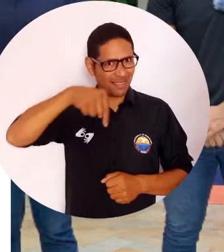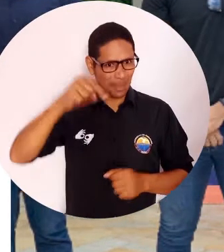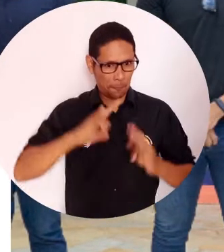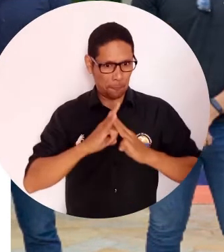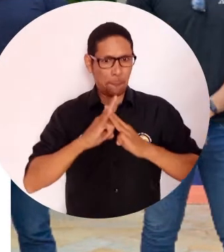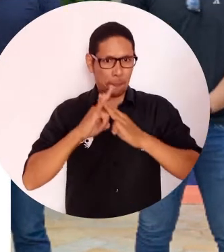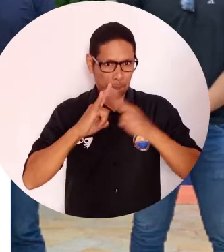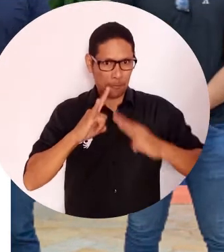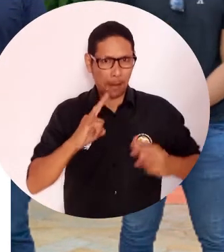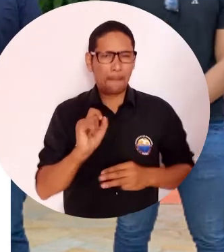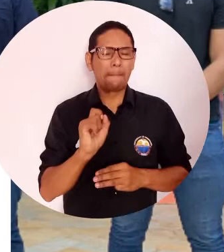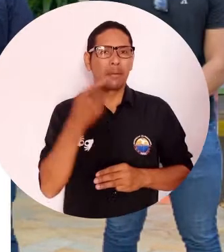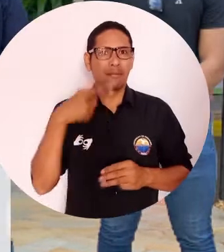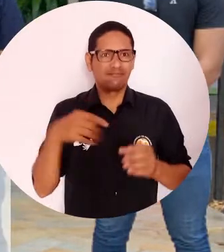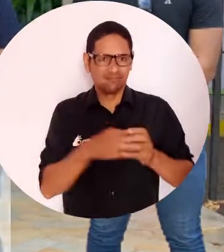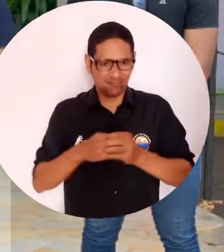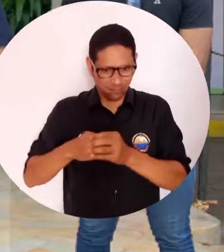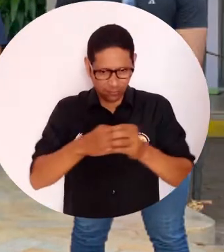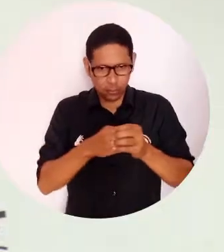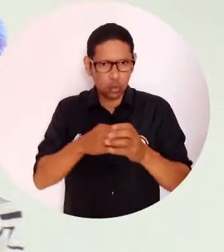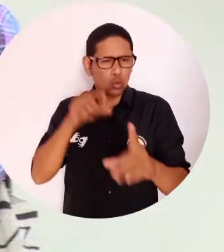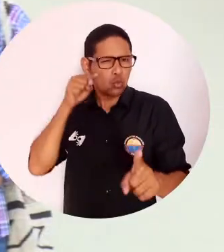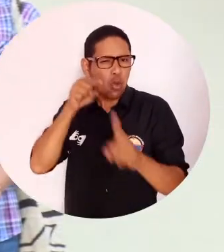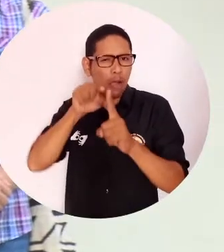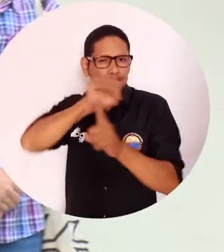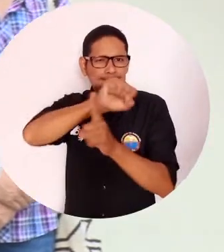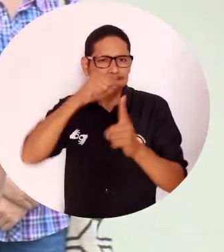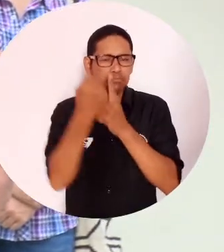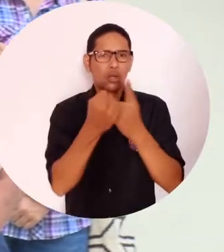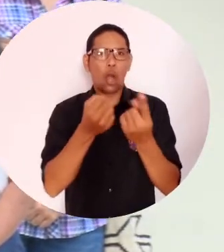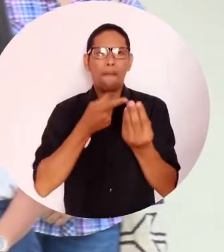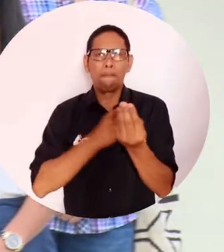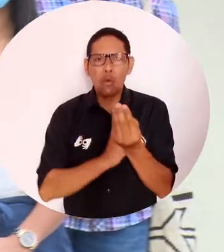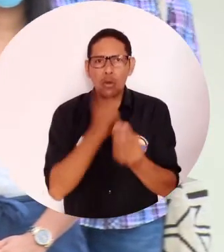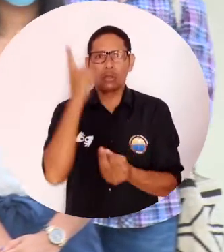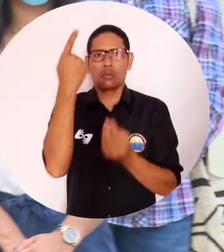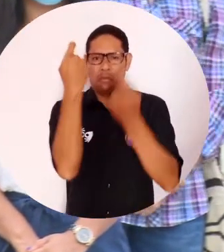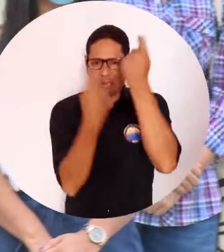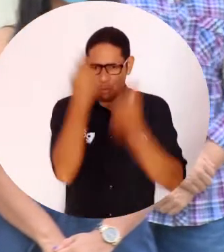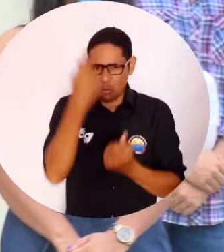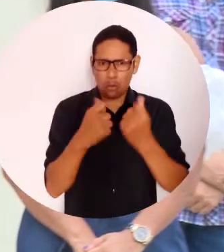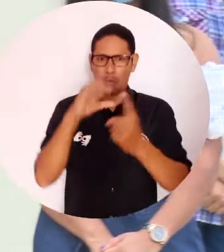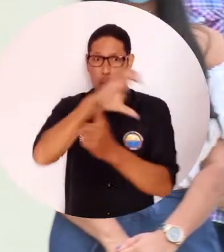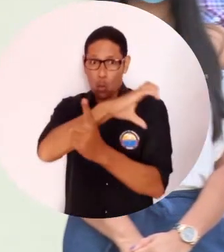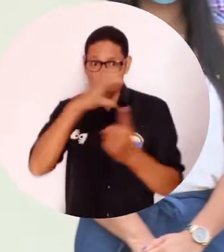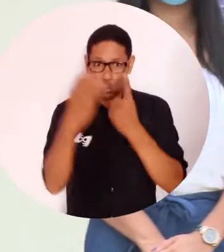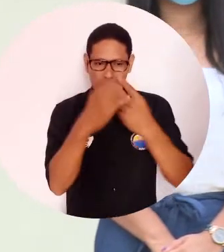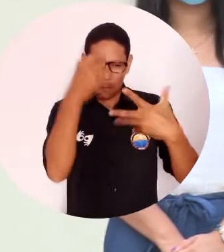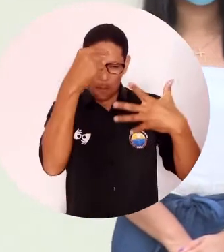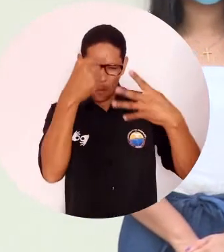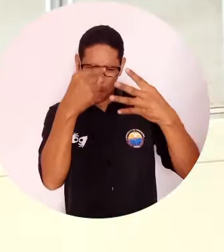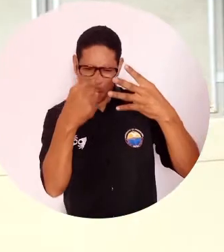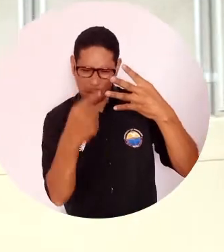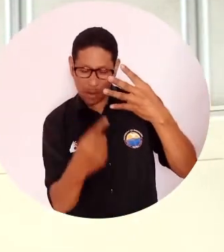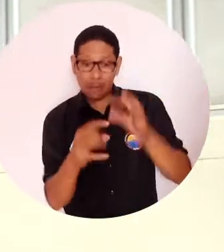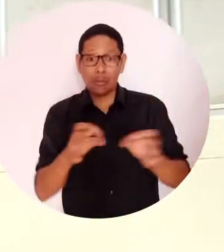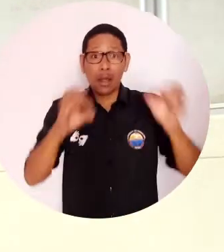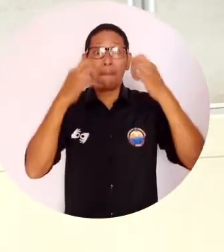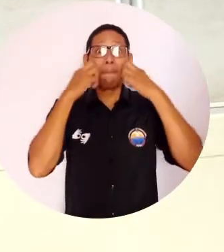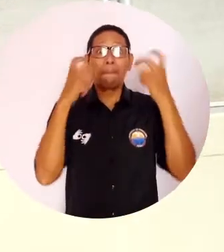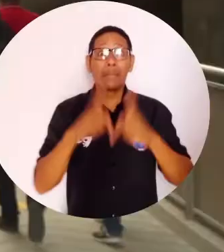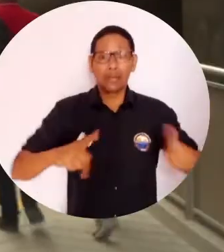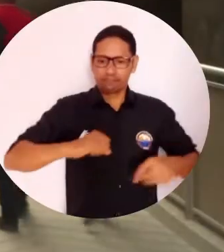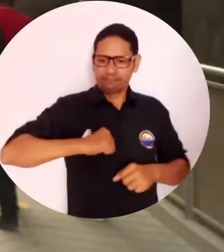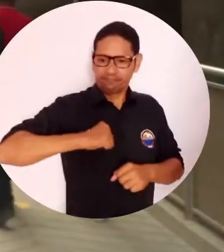tipo que se concibe en esta casa de estudios superiores que a través de objetivos sociales, políticos, económicos y culturales promueve la